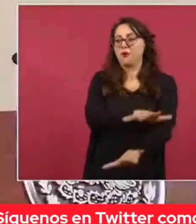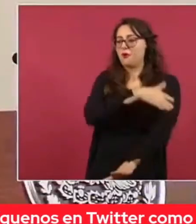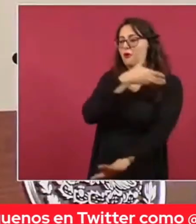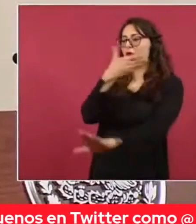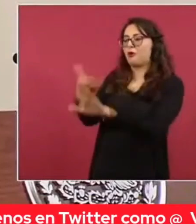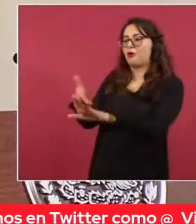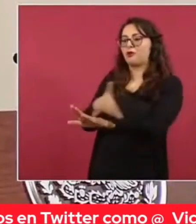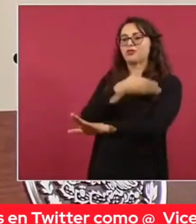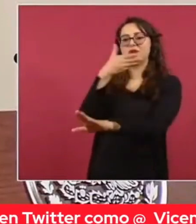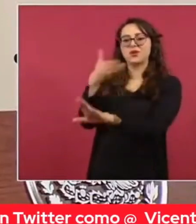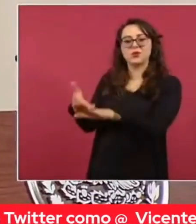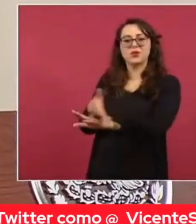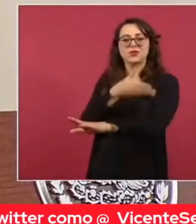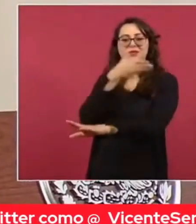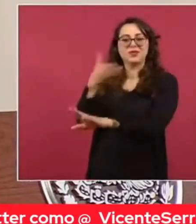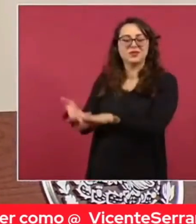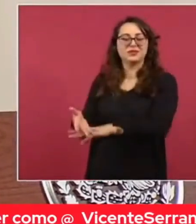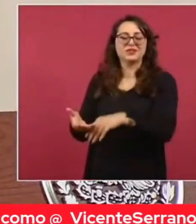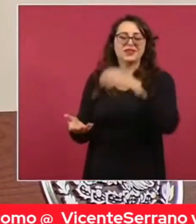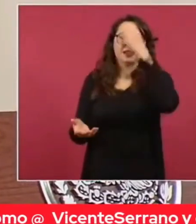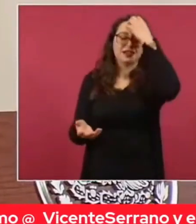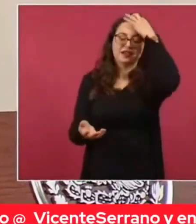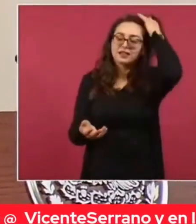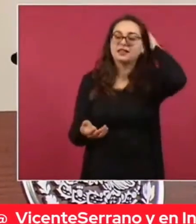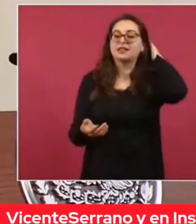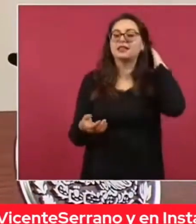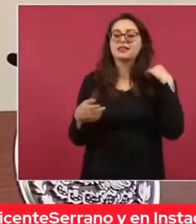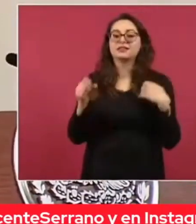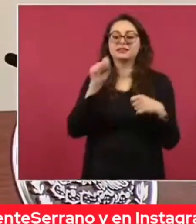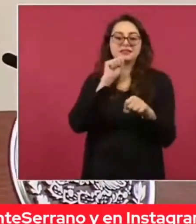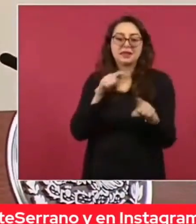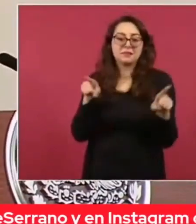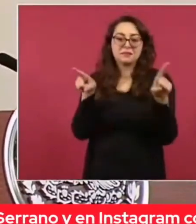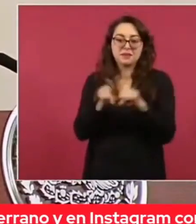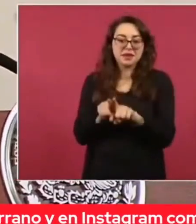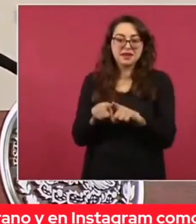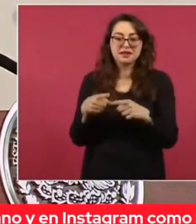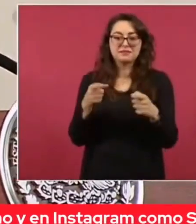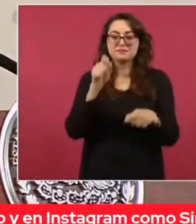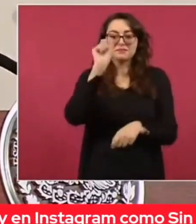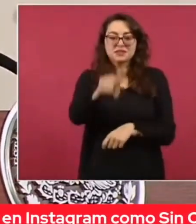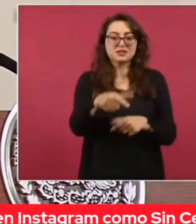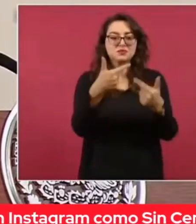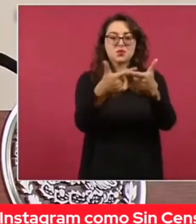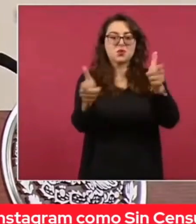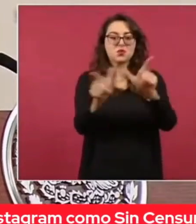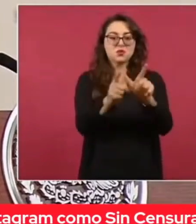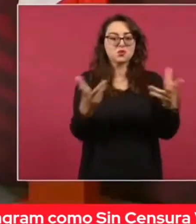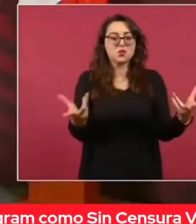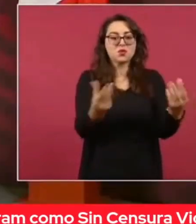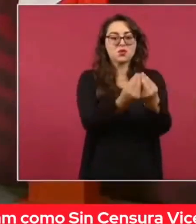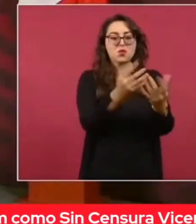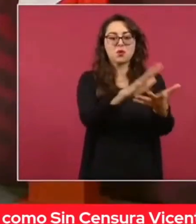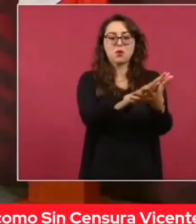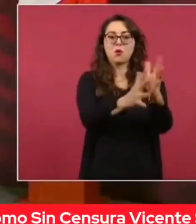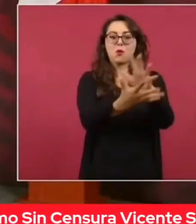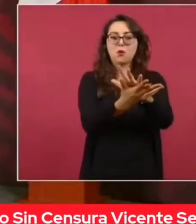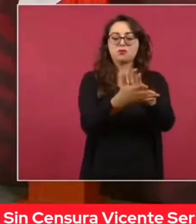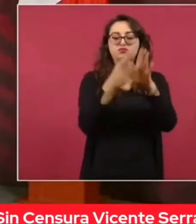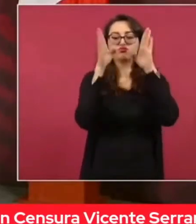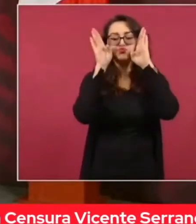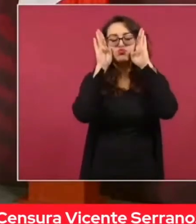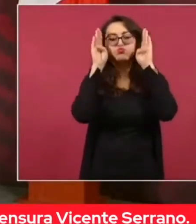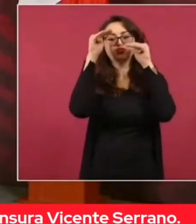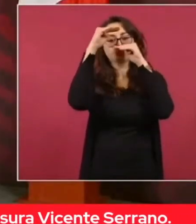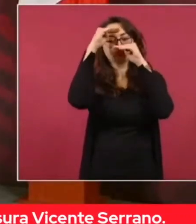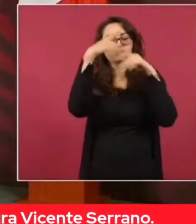que forma parte también del mismo grupo conservador